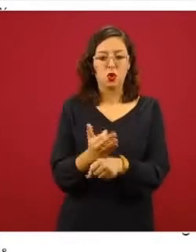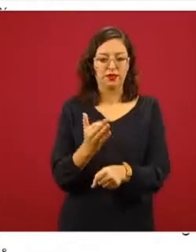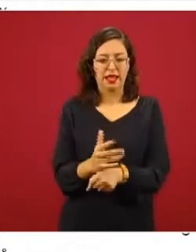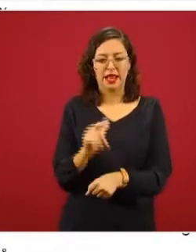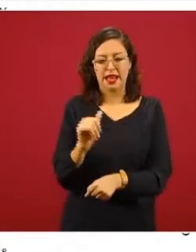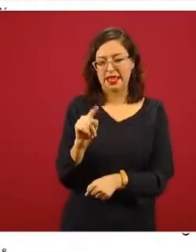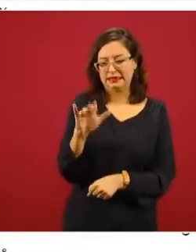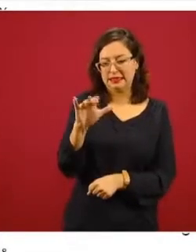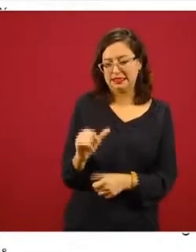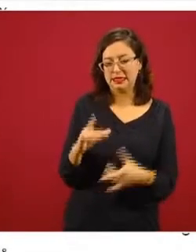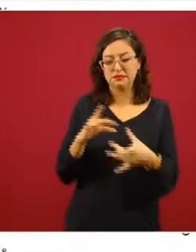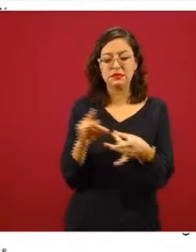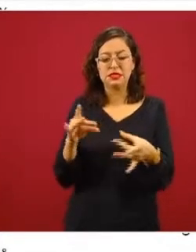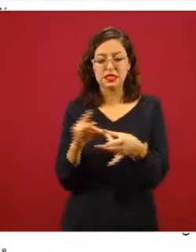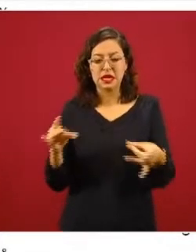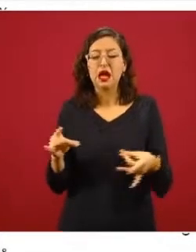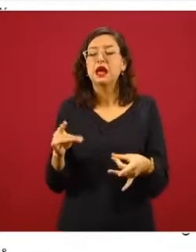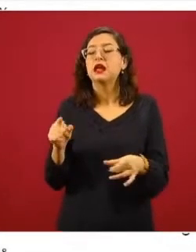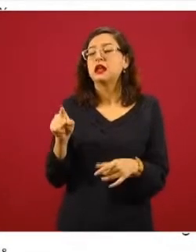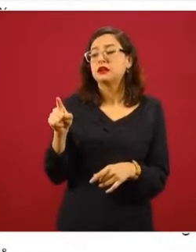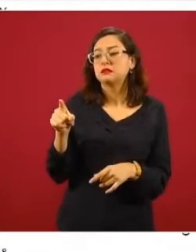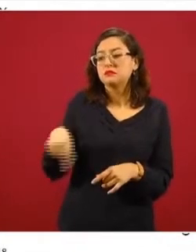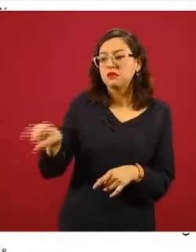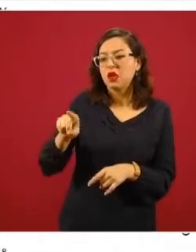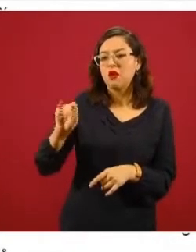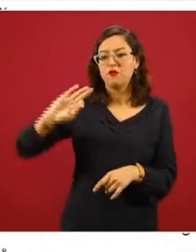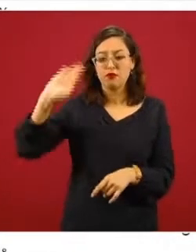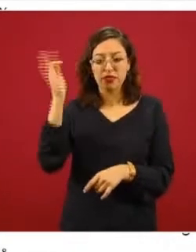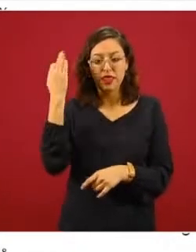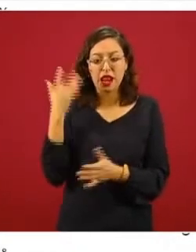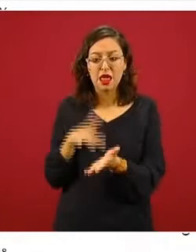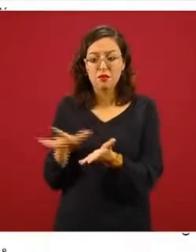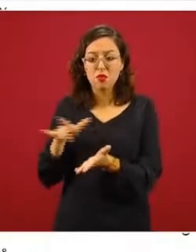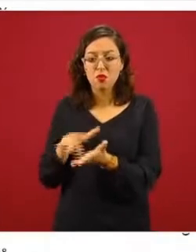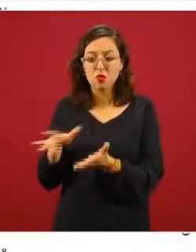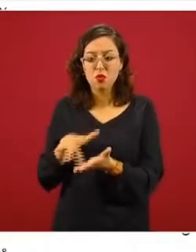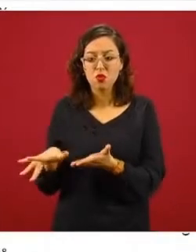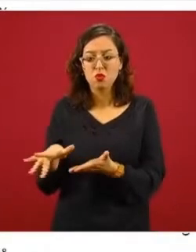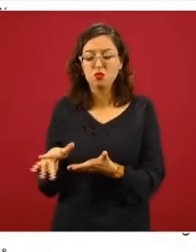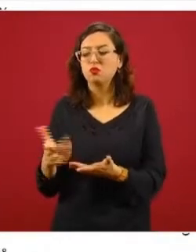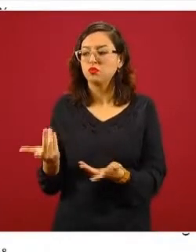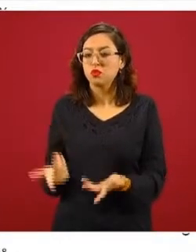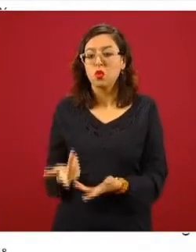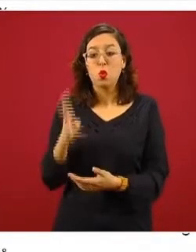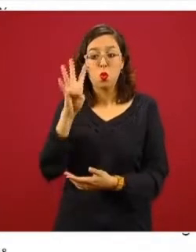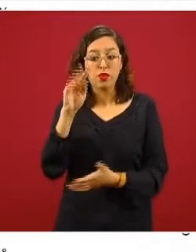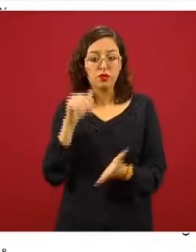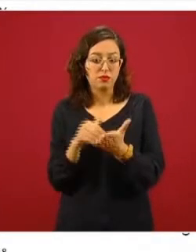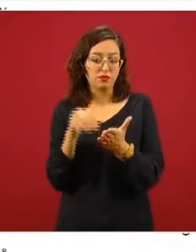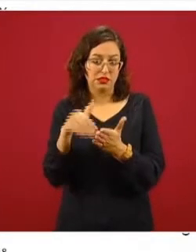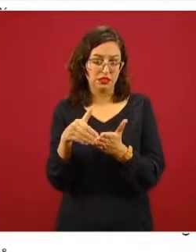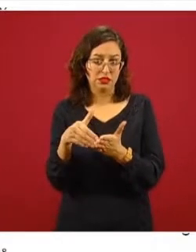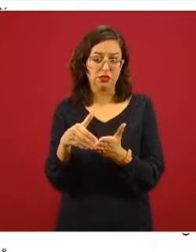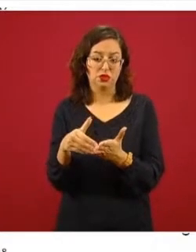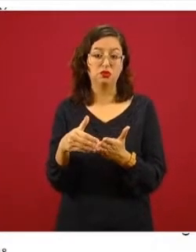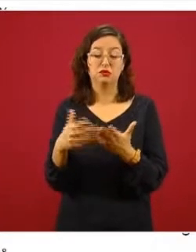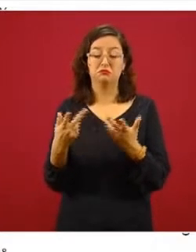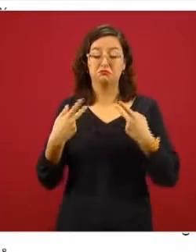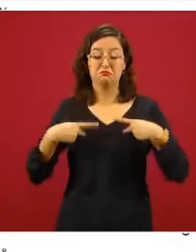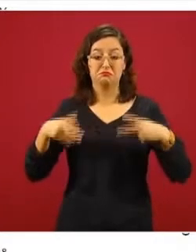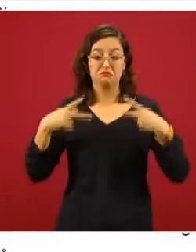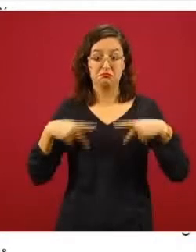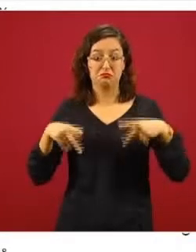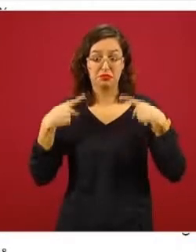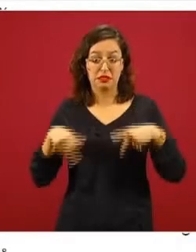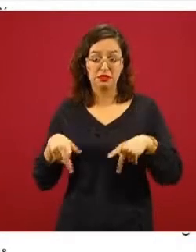de los estudiantes que reciben algún tipo de apoyo a través del gobierno federal que están en este rango, estamos hablando de más de cuatro millones de personas.